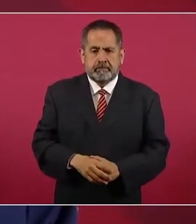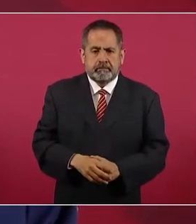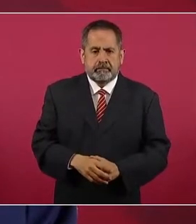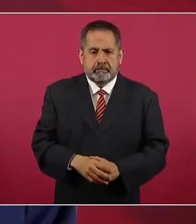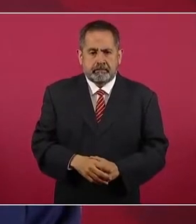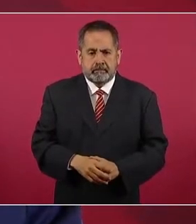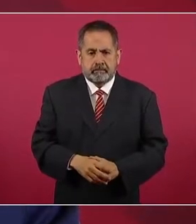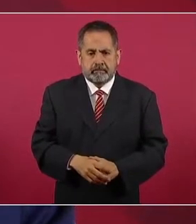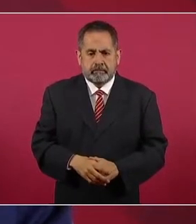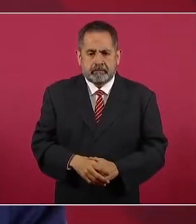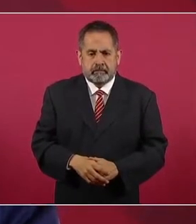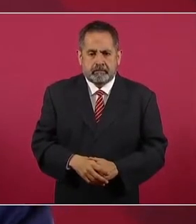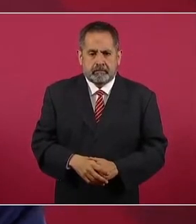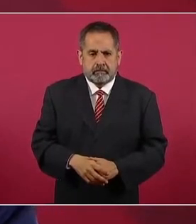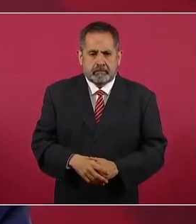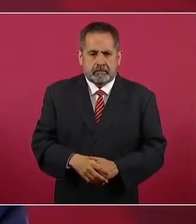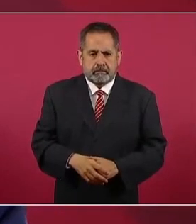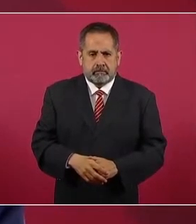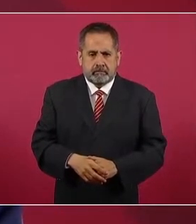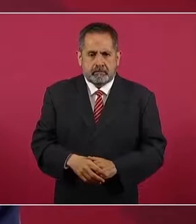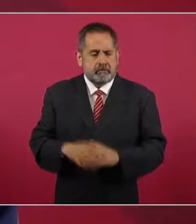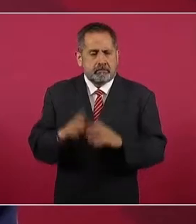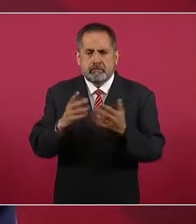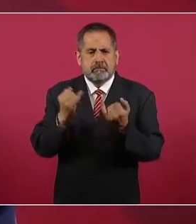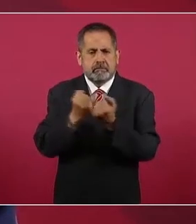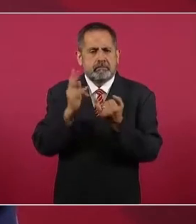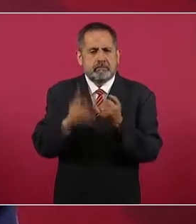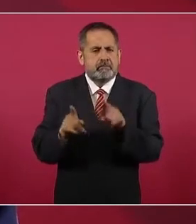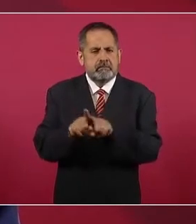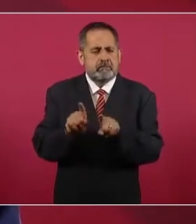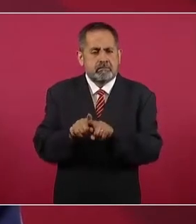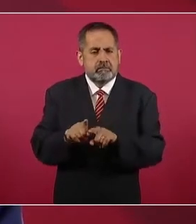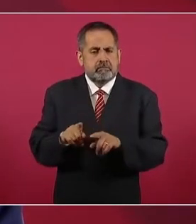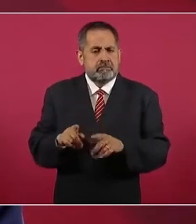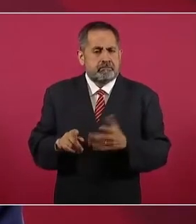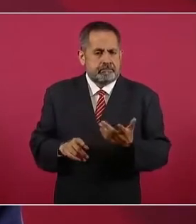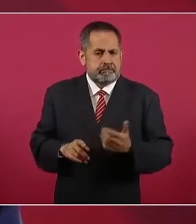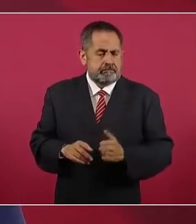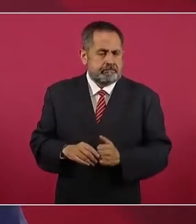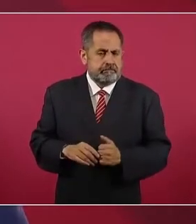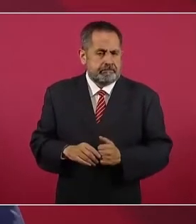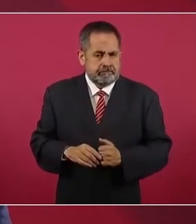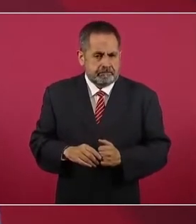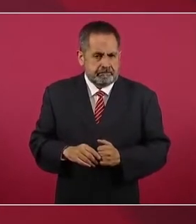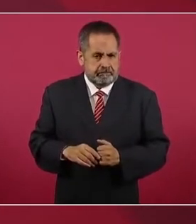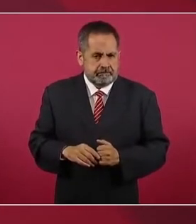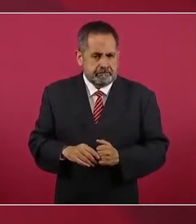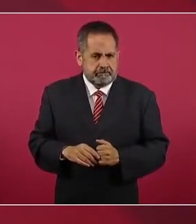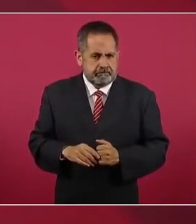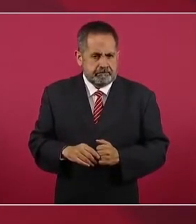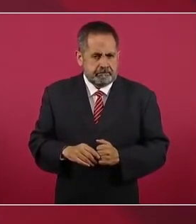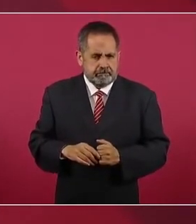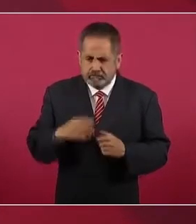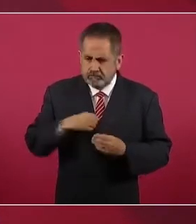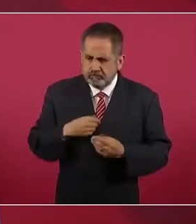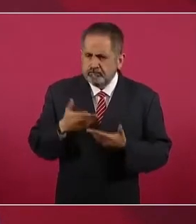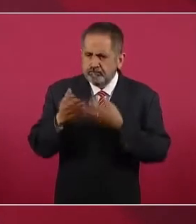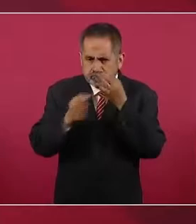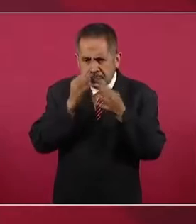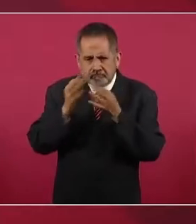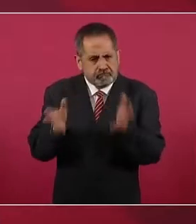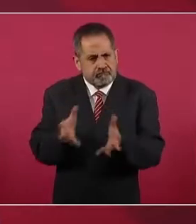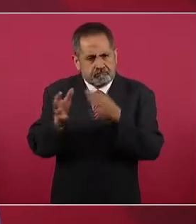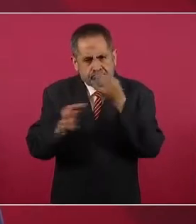La SEDE garantiza que Es algo parecido a lo que estoy promoviendo